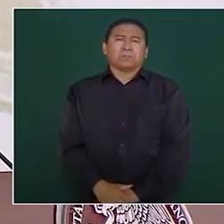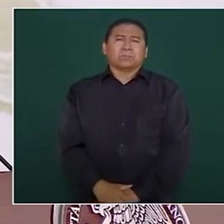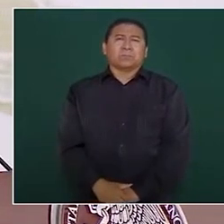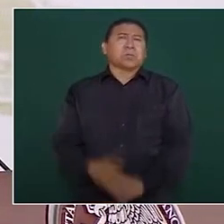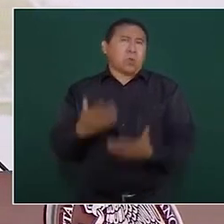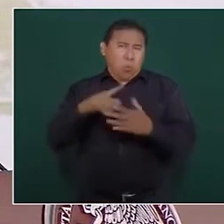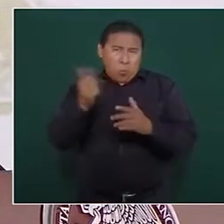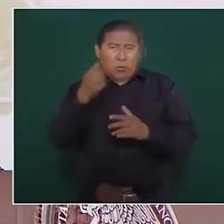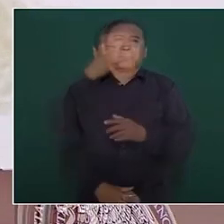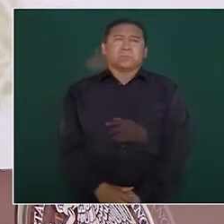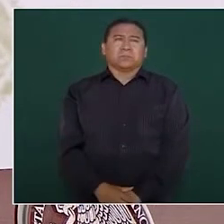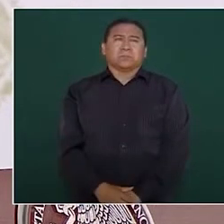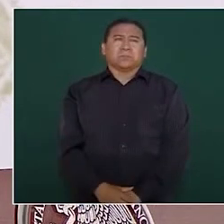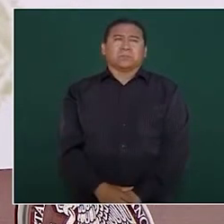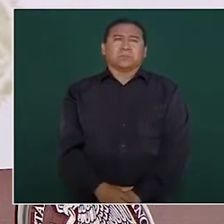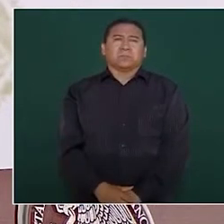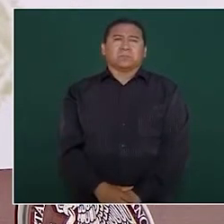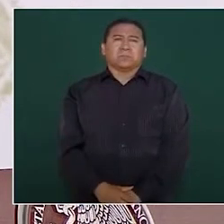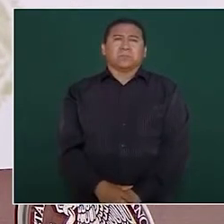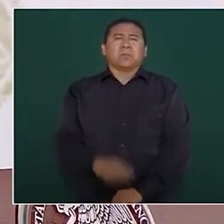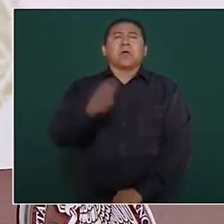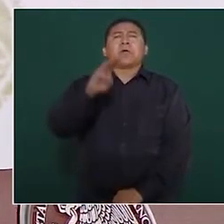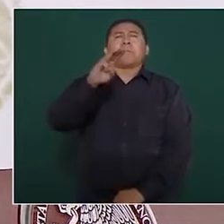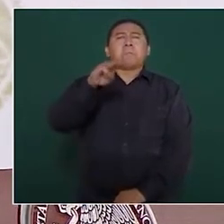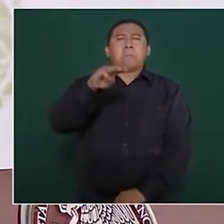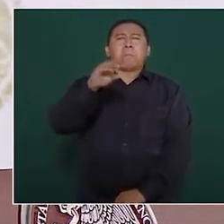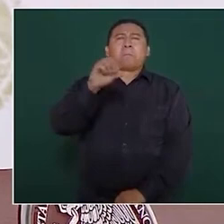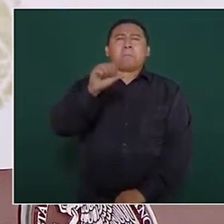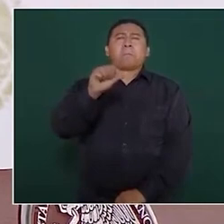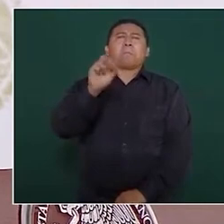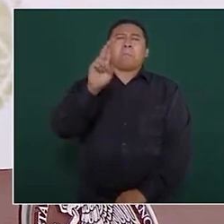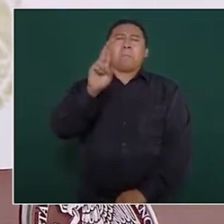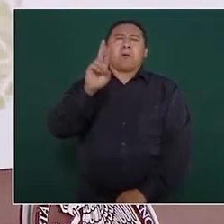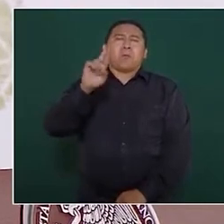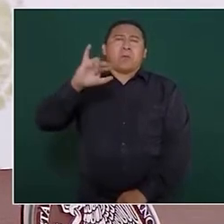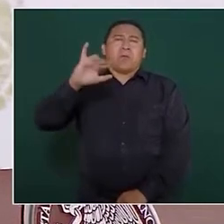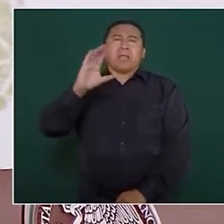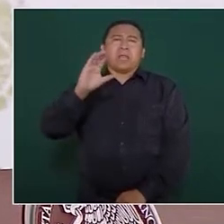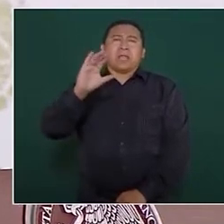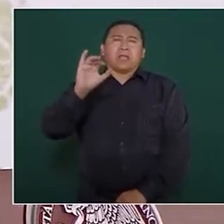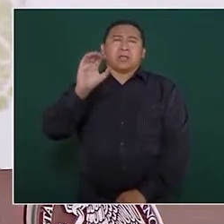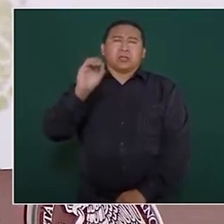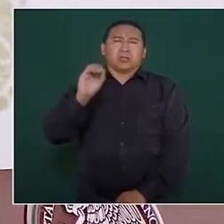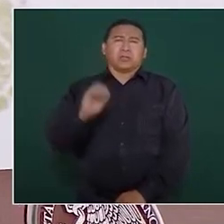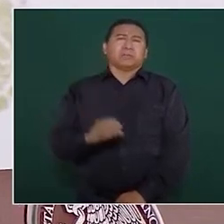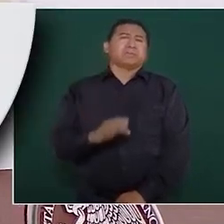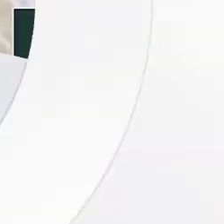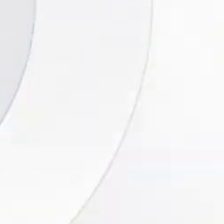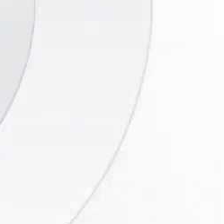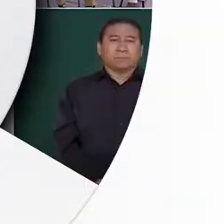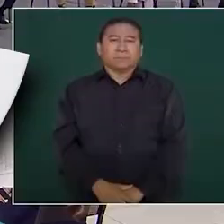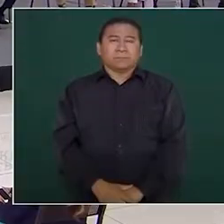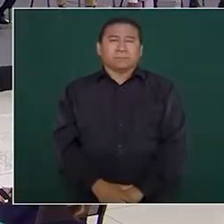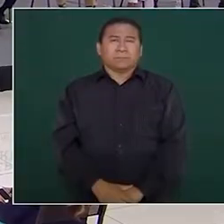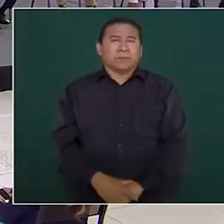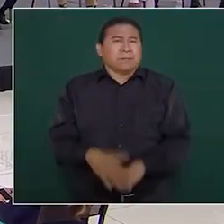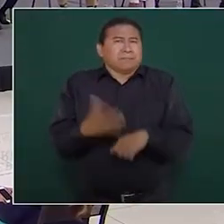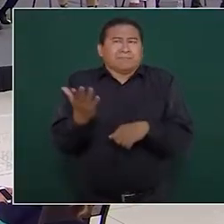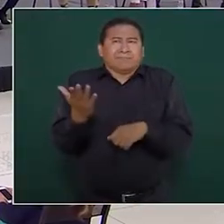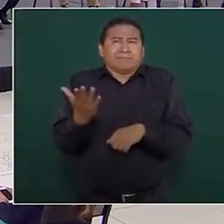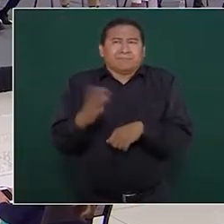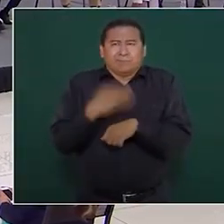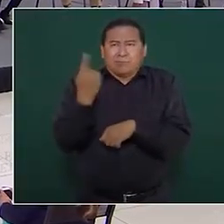destapó Mauricio Vila pero Cepeda ¿por qué